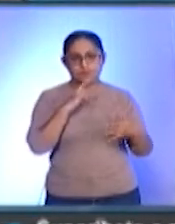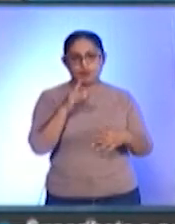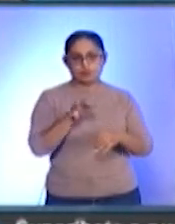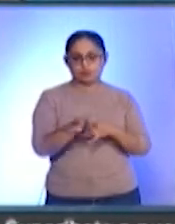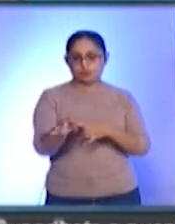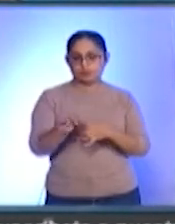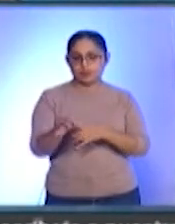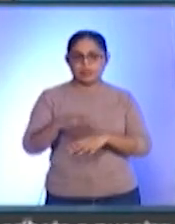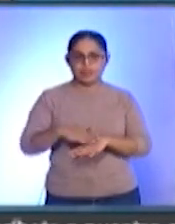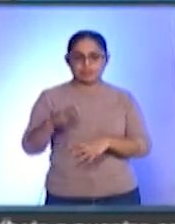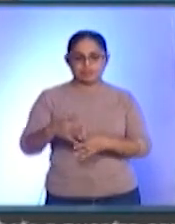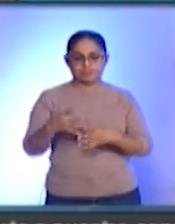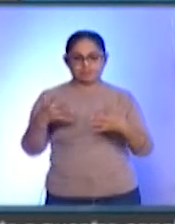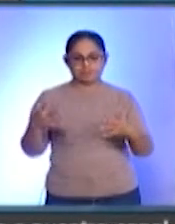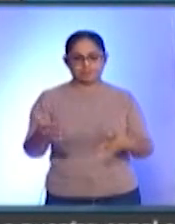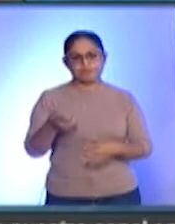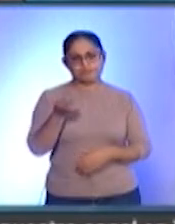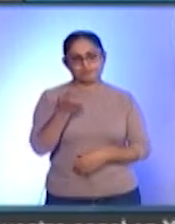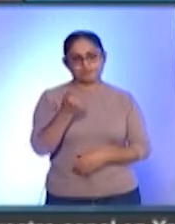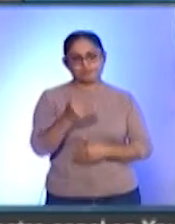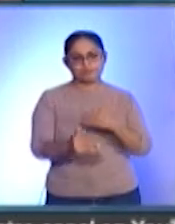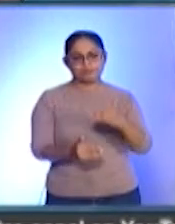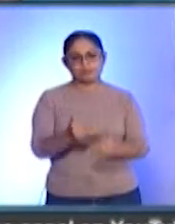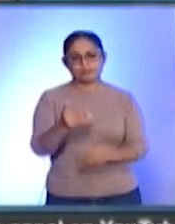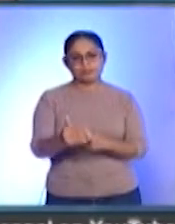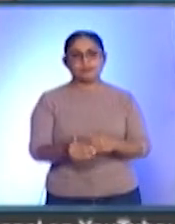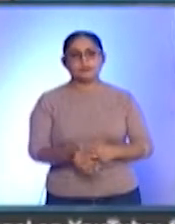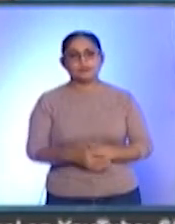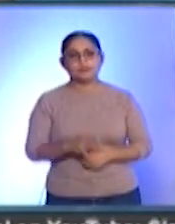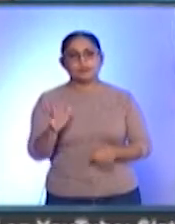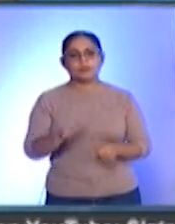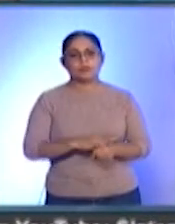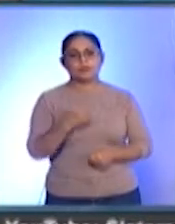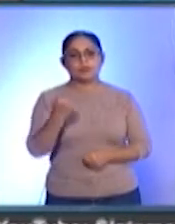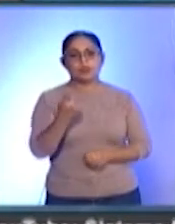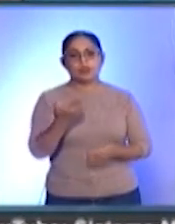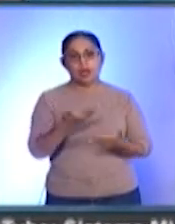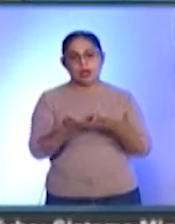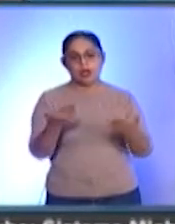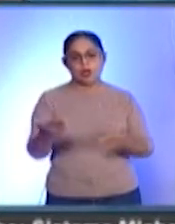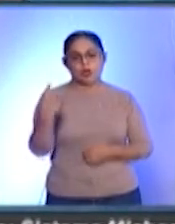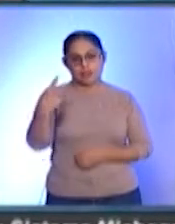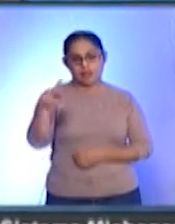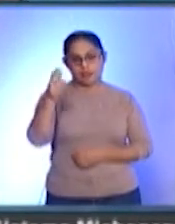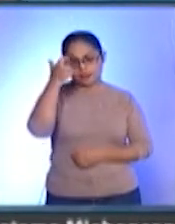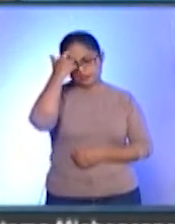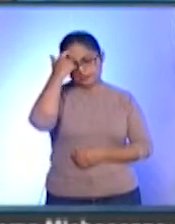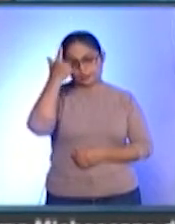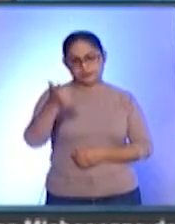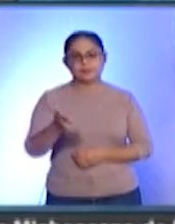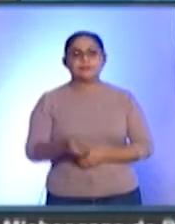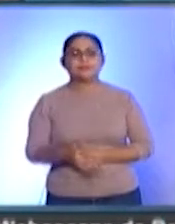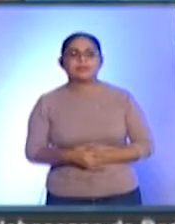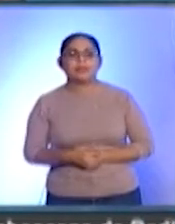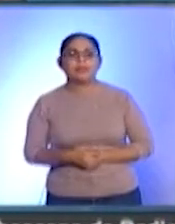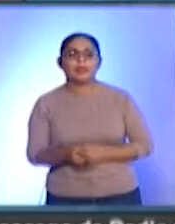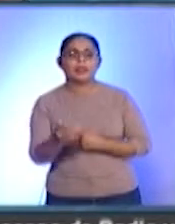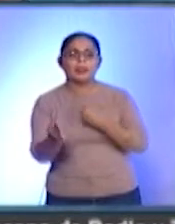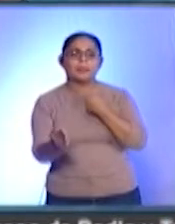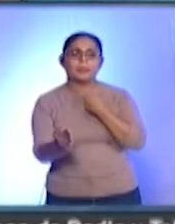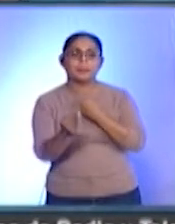avanzar, porque en cierta manera la estrategia al interior nos ha permitido,